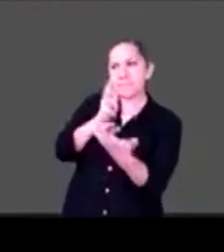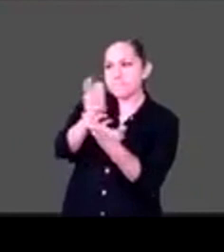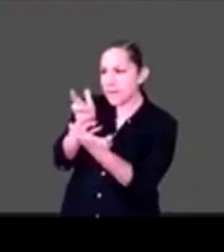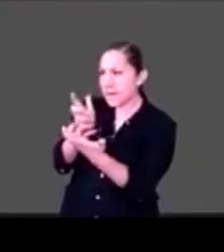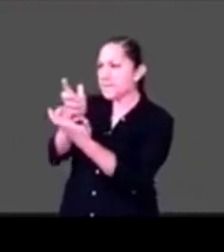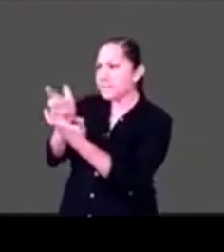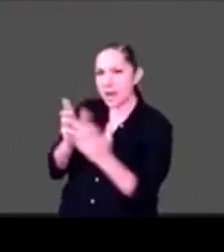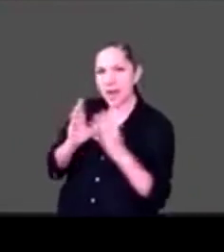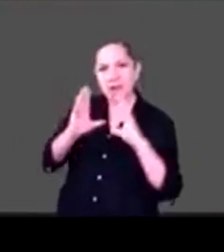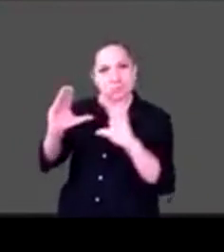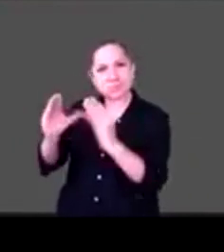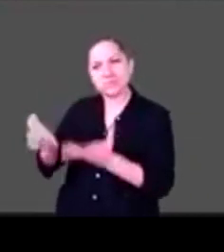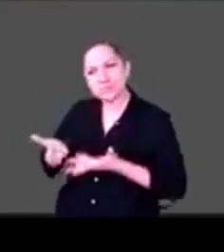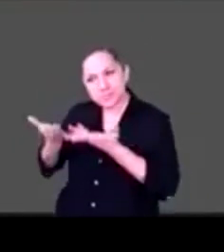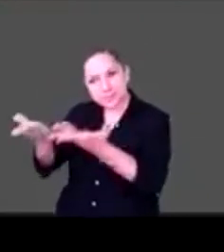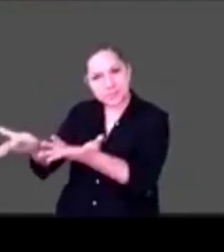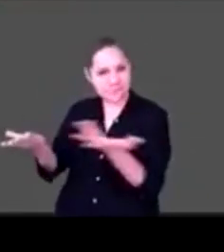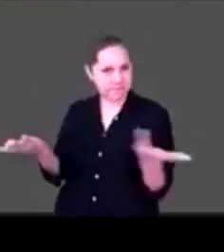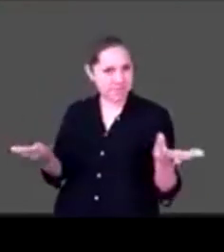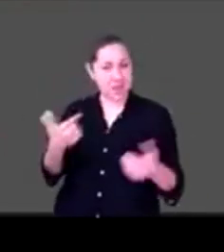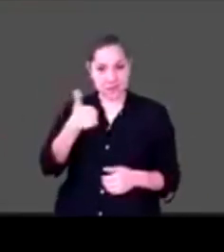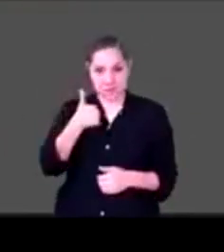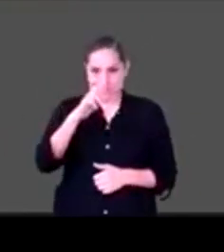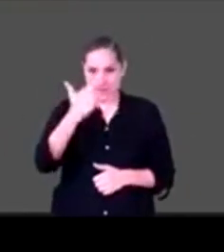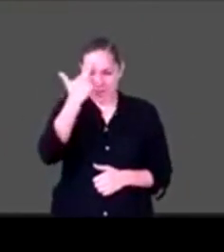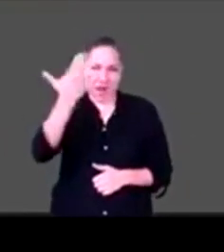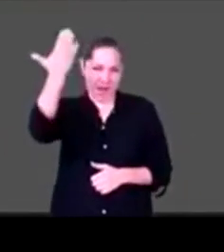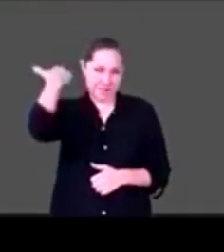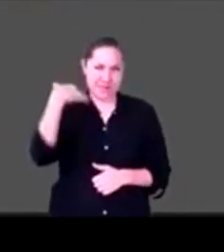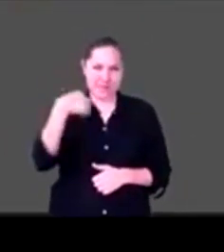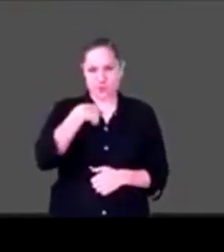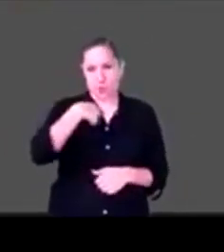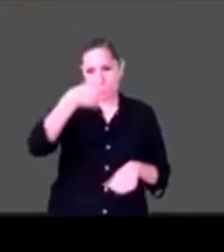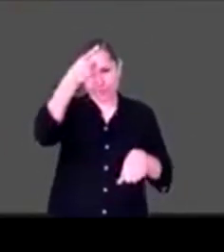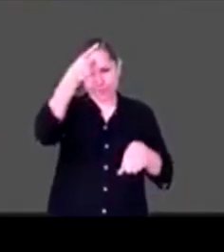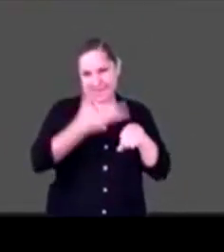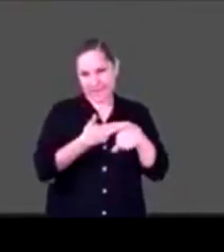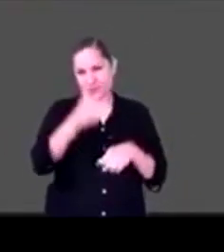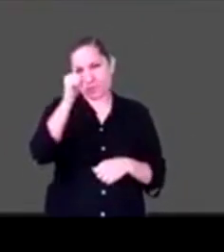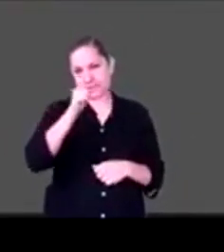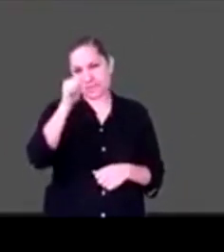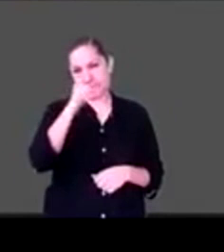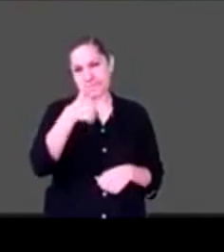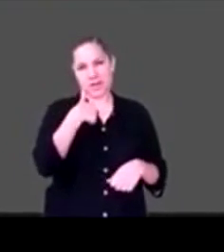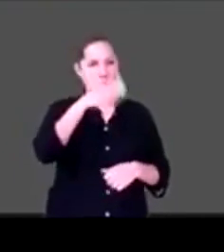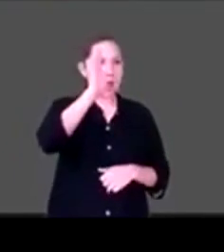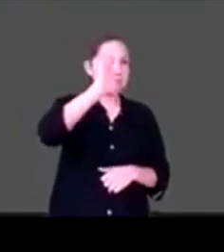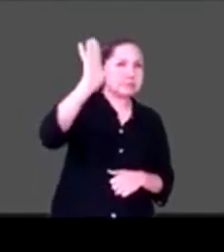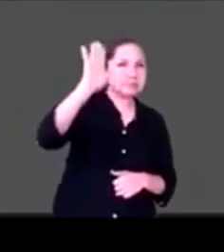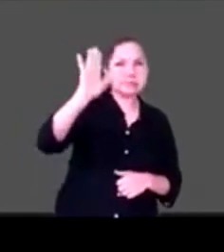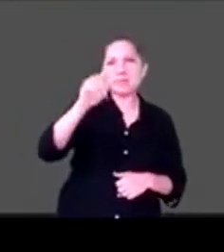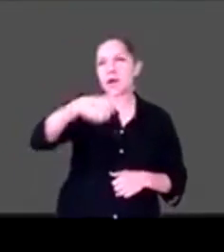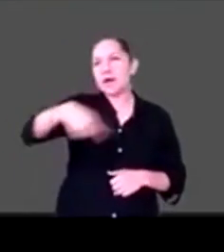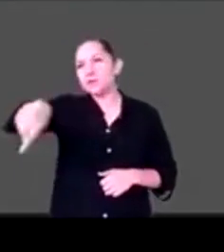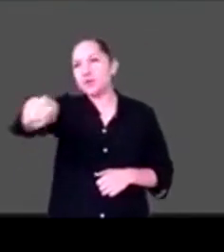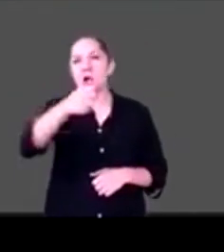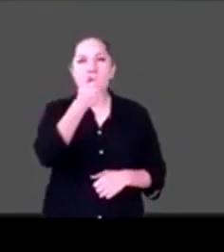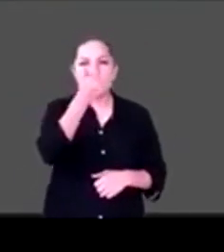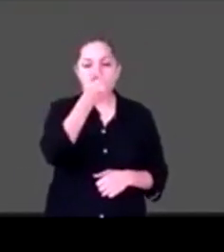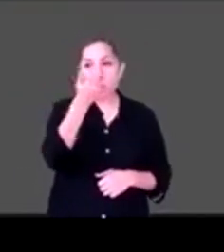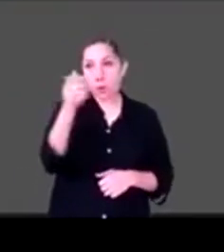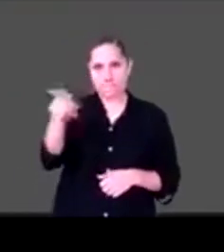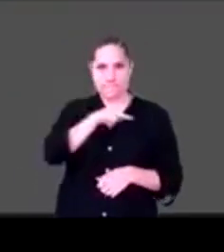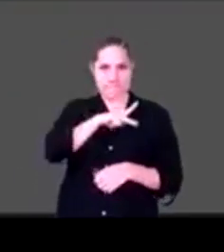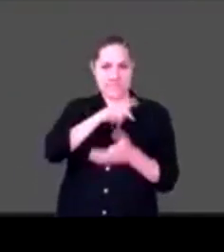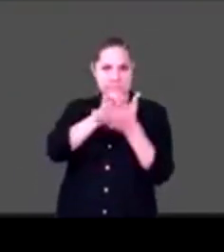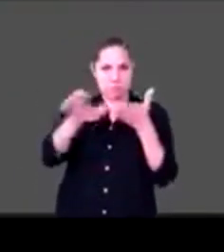yo era el director pero Tere era la directora académica. O sea, yo era la botarga que saludaba a los niños pero Tere era la efectiva y de repente